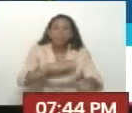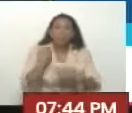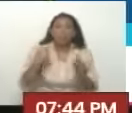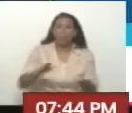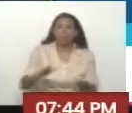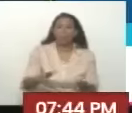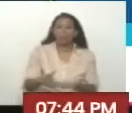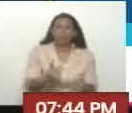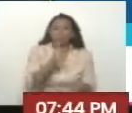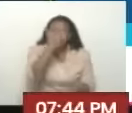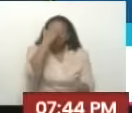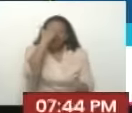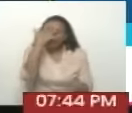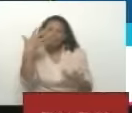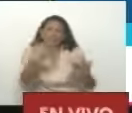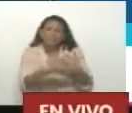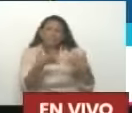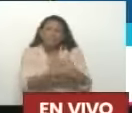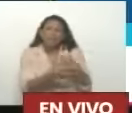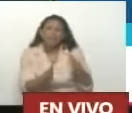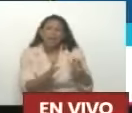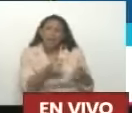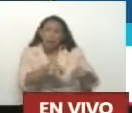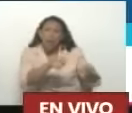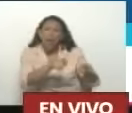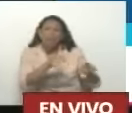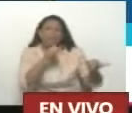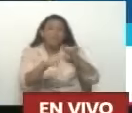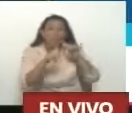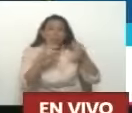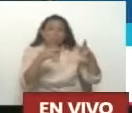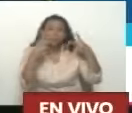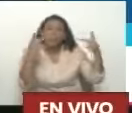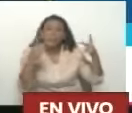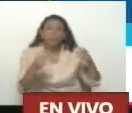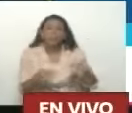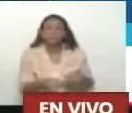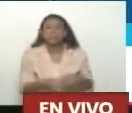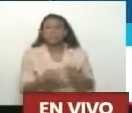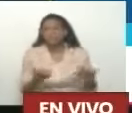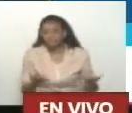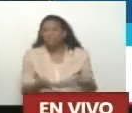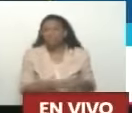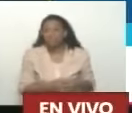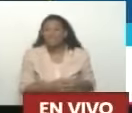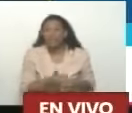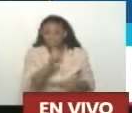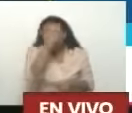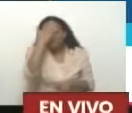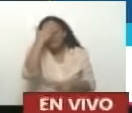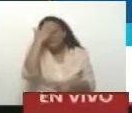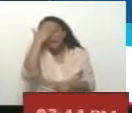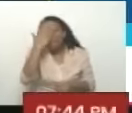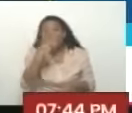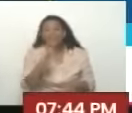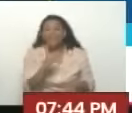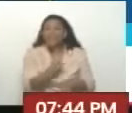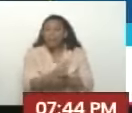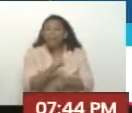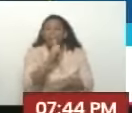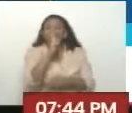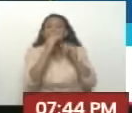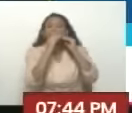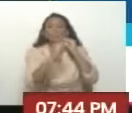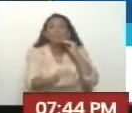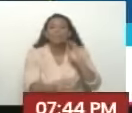tengo duda Que la prensa Internacional Los grandes portales Las grandes agencias Están conscientes De que deben Callar